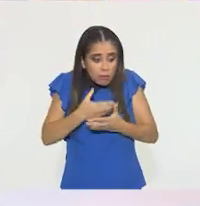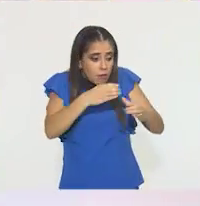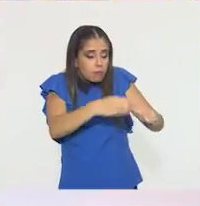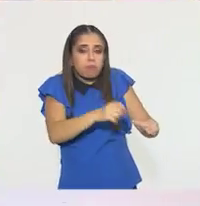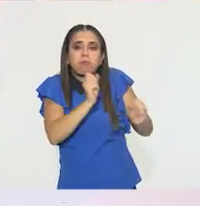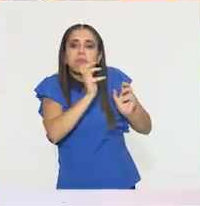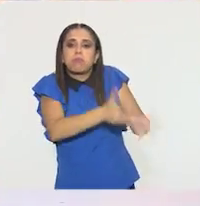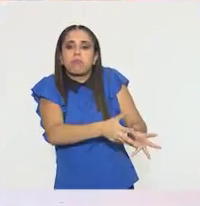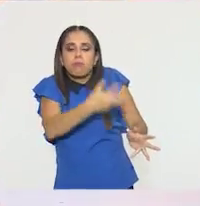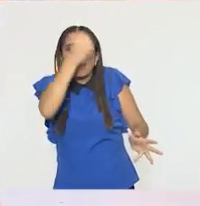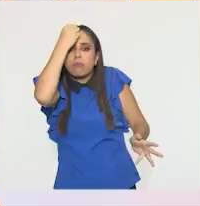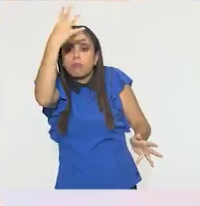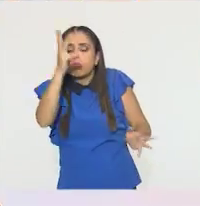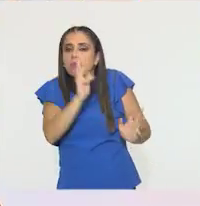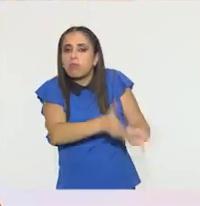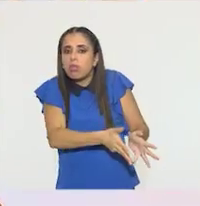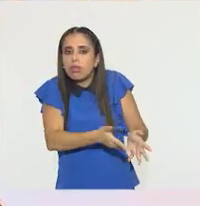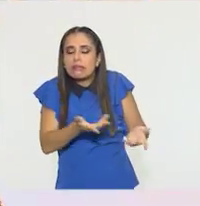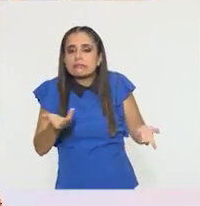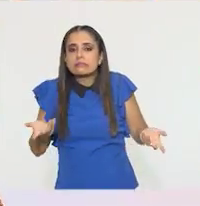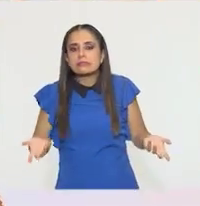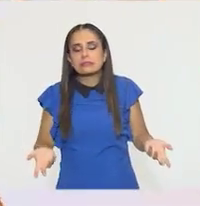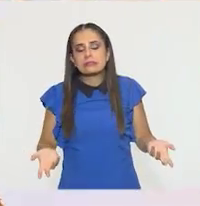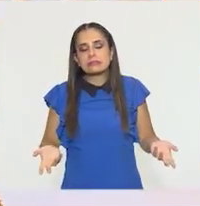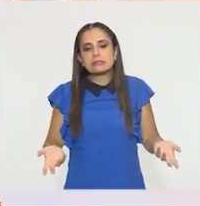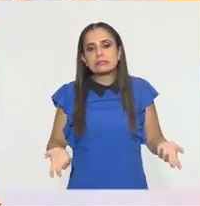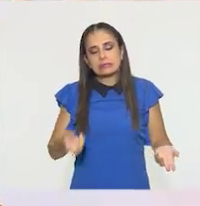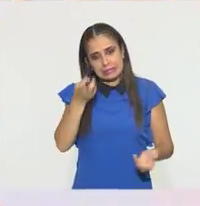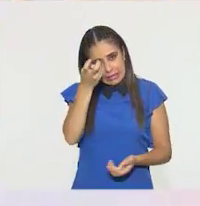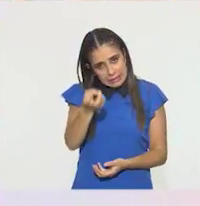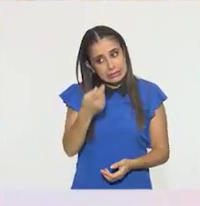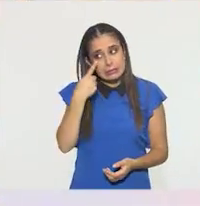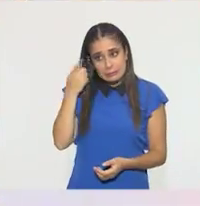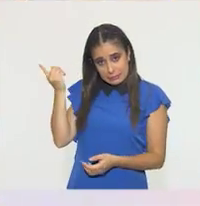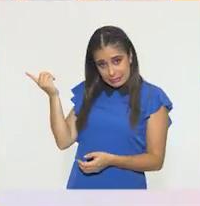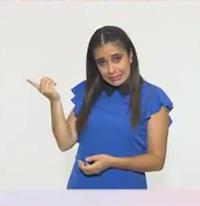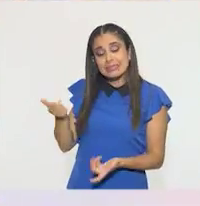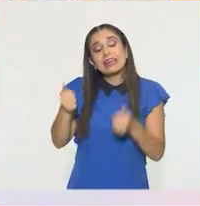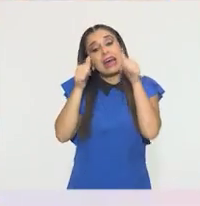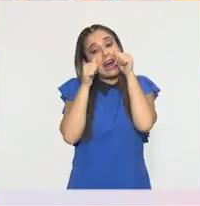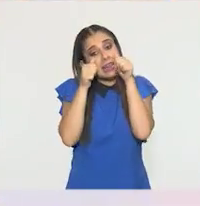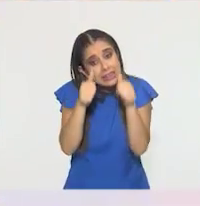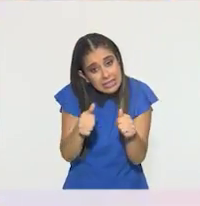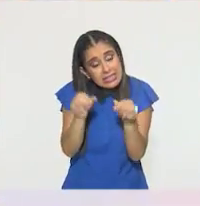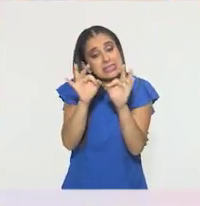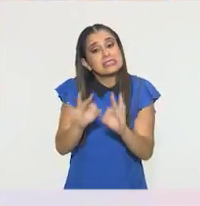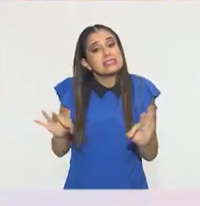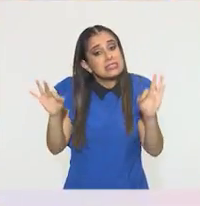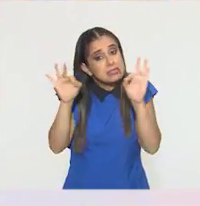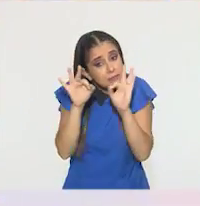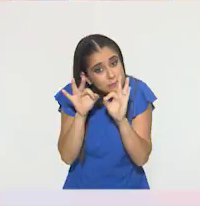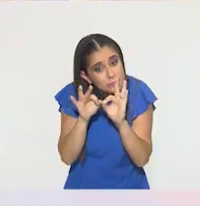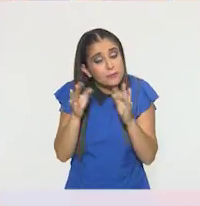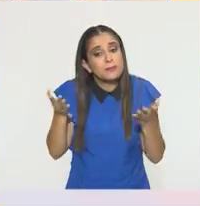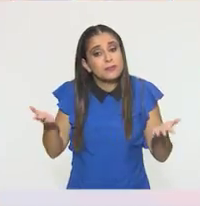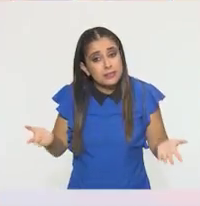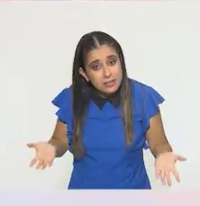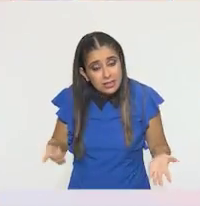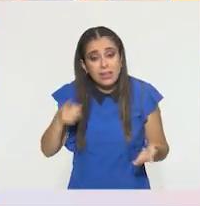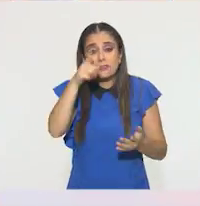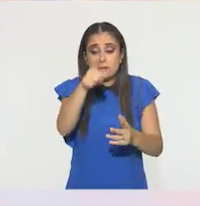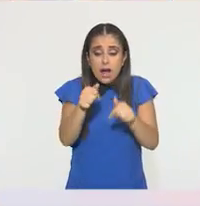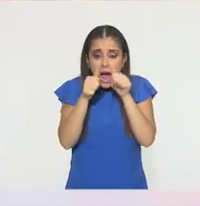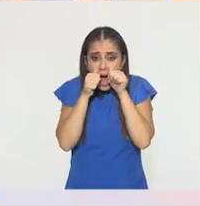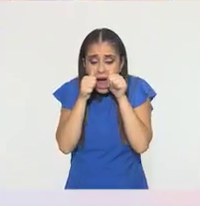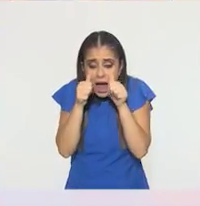Perfecto, chicos. Notaron qué es la tensión. Ahora, algo que es muy importante y llevamos a cabo durante la sesión es que la tensión se puede